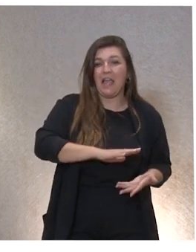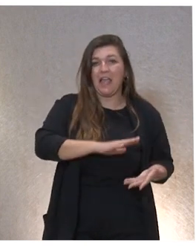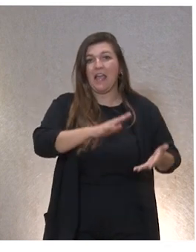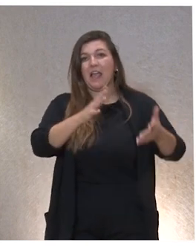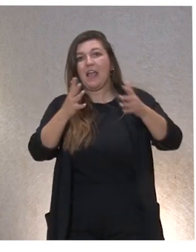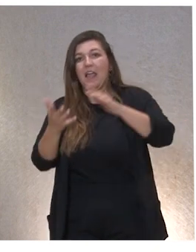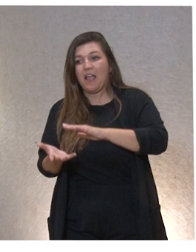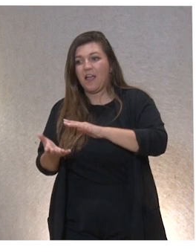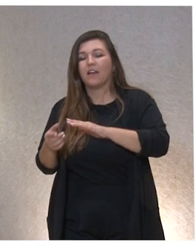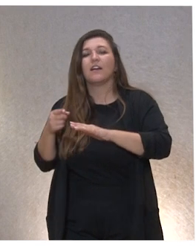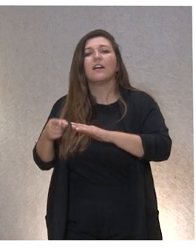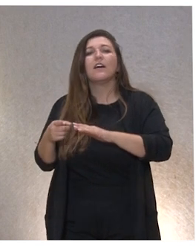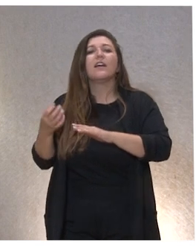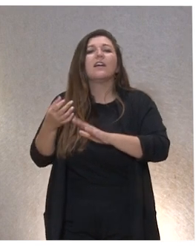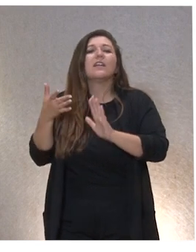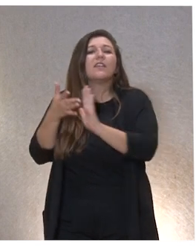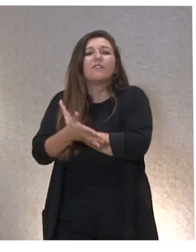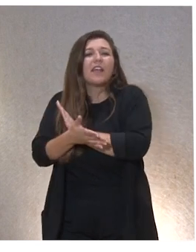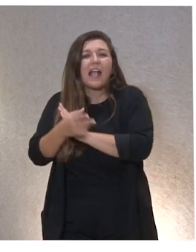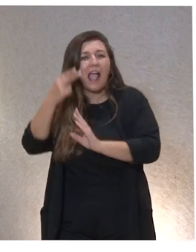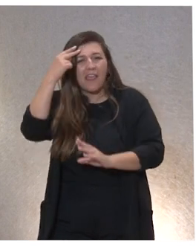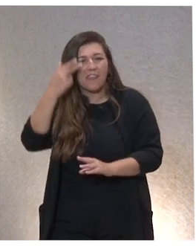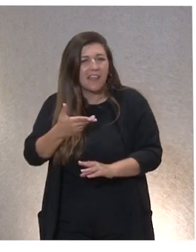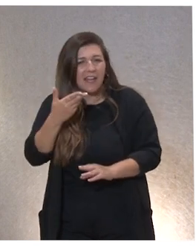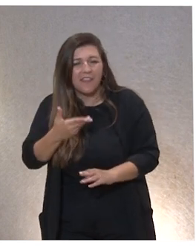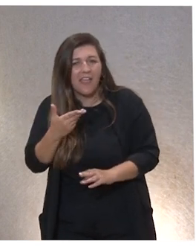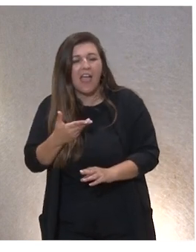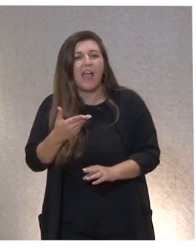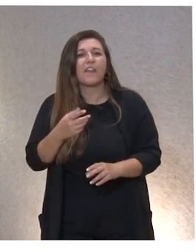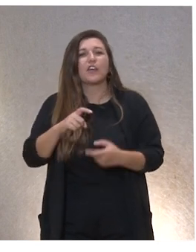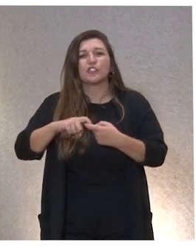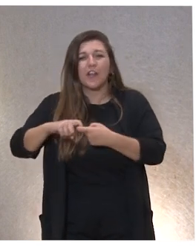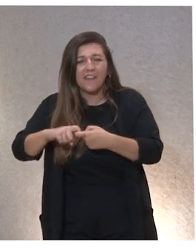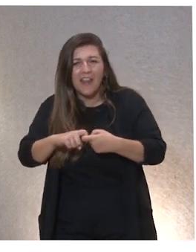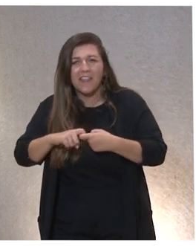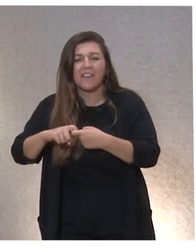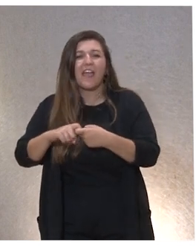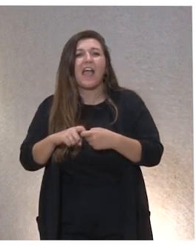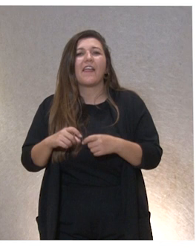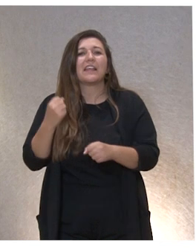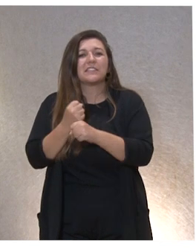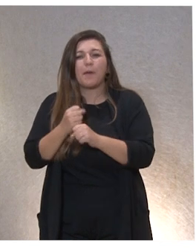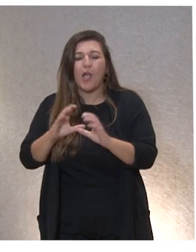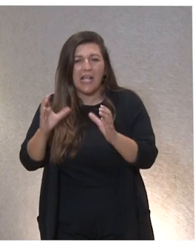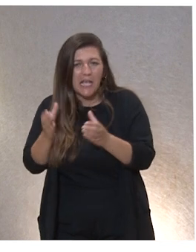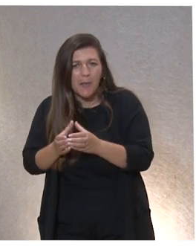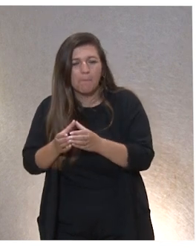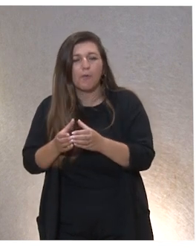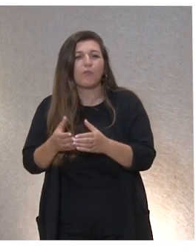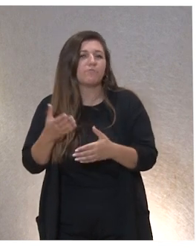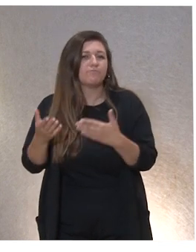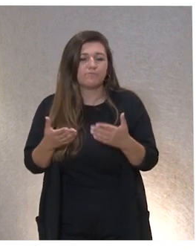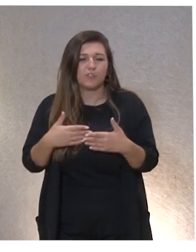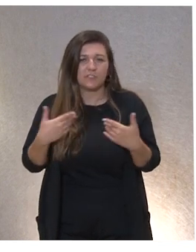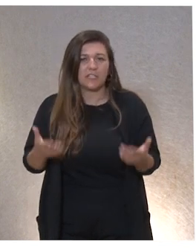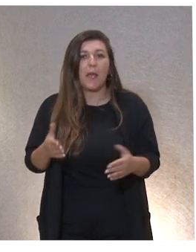qué es lo que entiende por dignidad qué es lo que entiende por solidaridad qué entiende por trabajo en equipo qué entiende por lo que